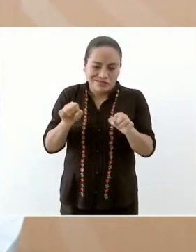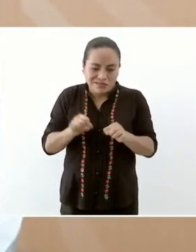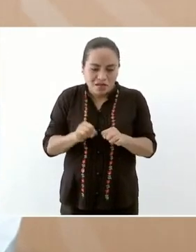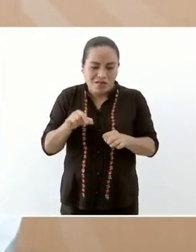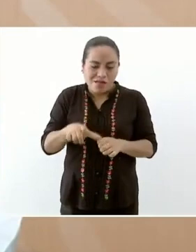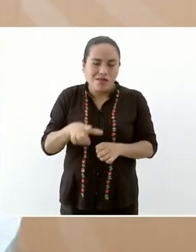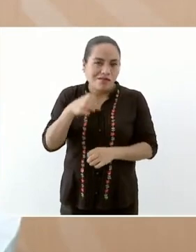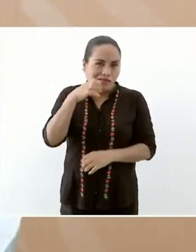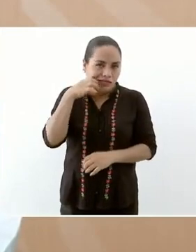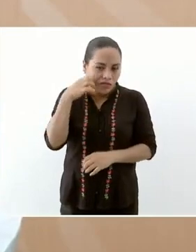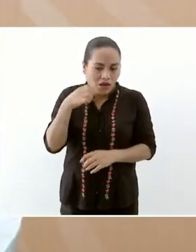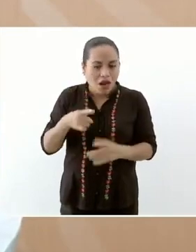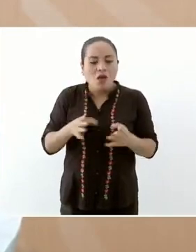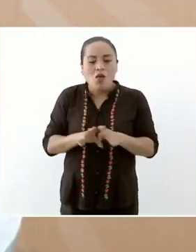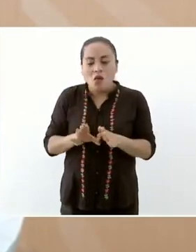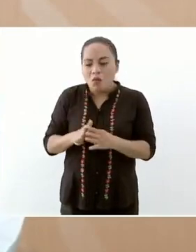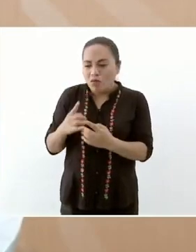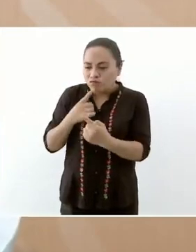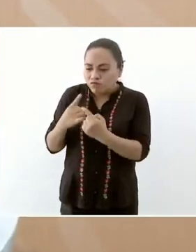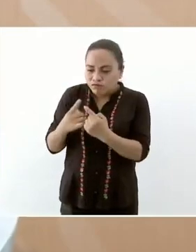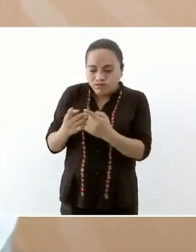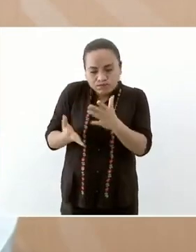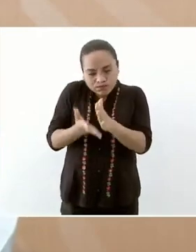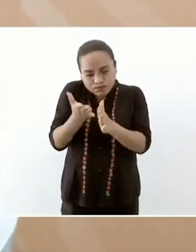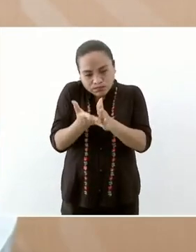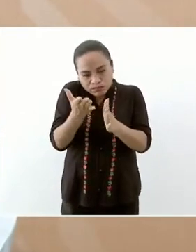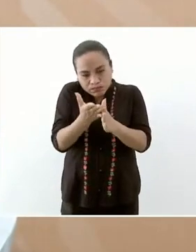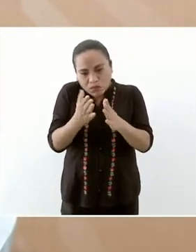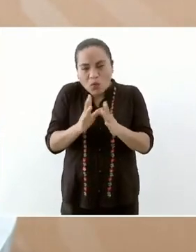levantarlas o la barda